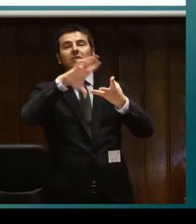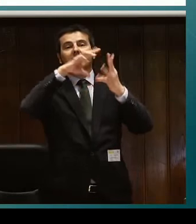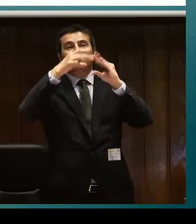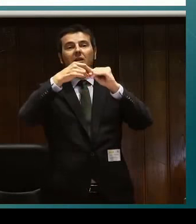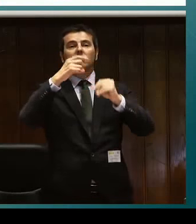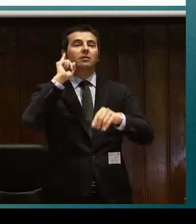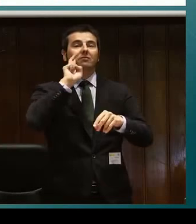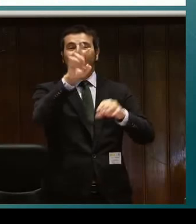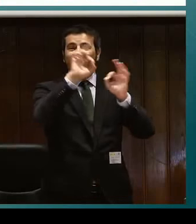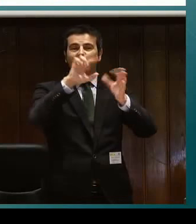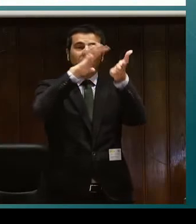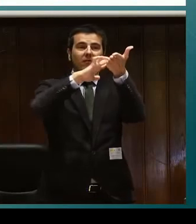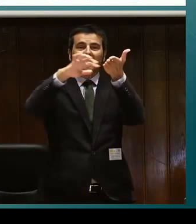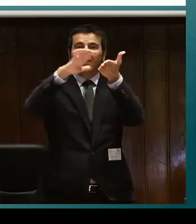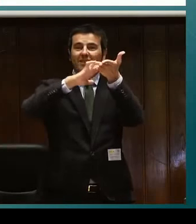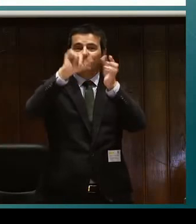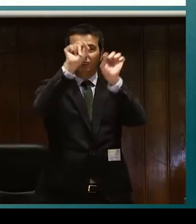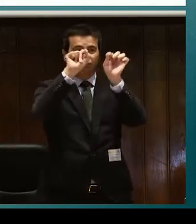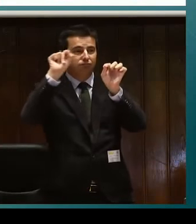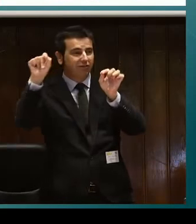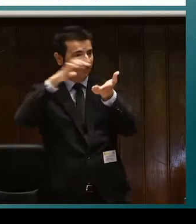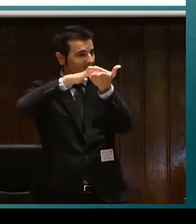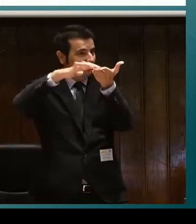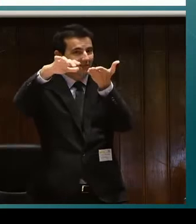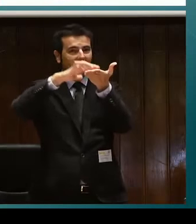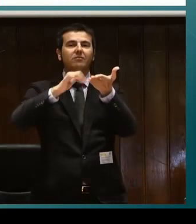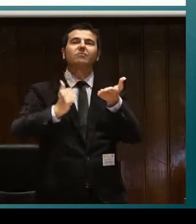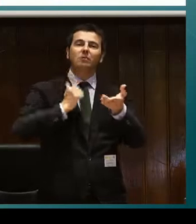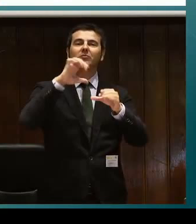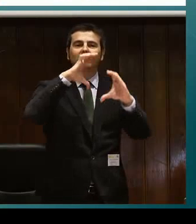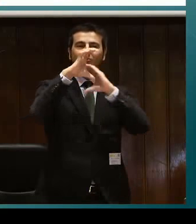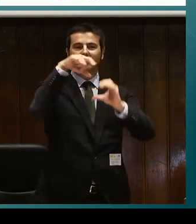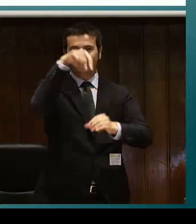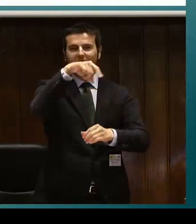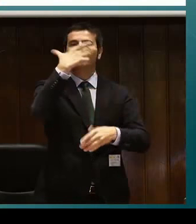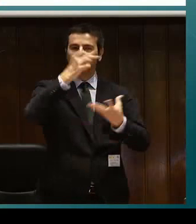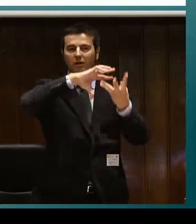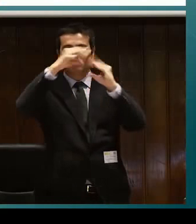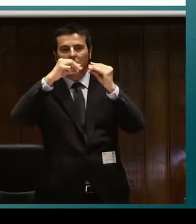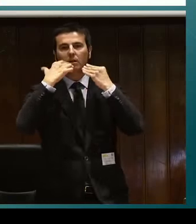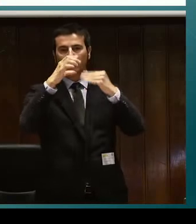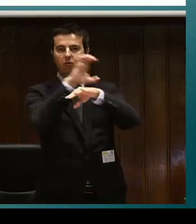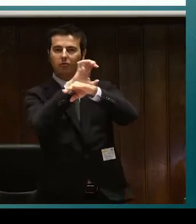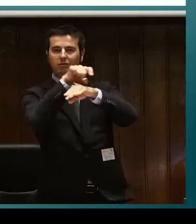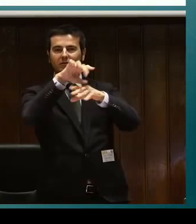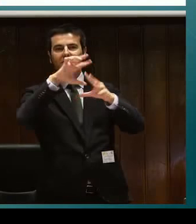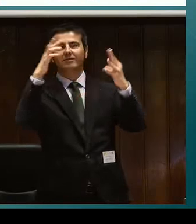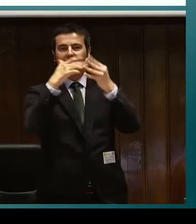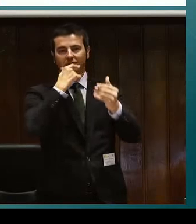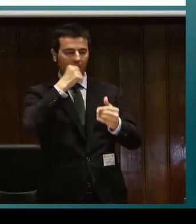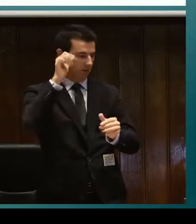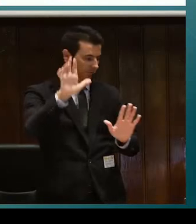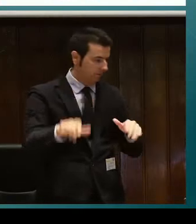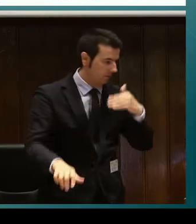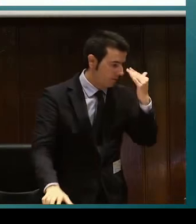fácil. Usar el correo electrónico, por ejemplo, invertir los colores o la línea Braille, eso hace que la